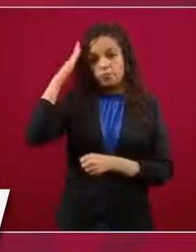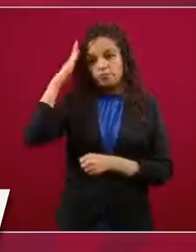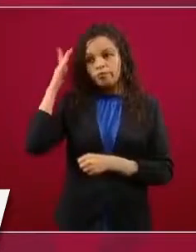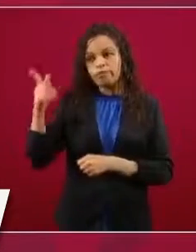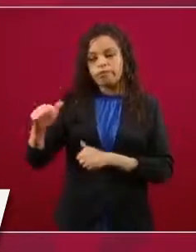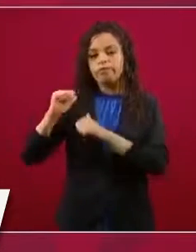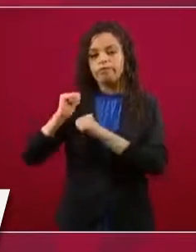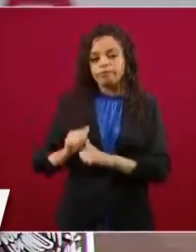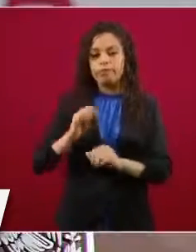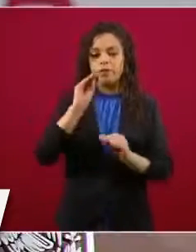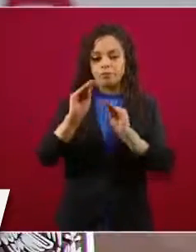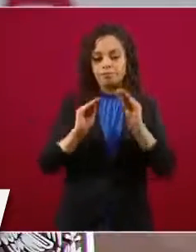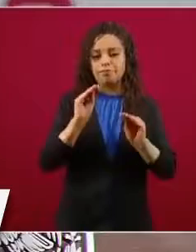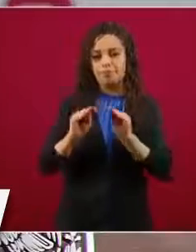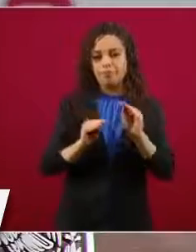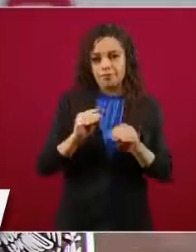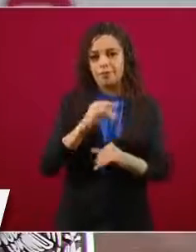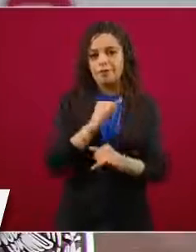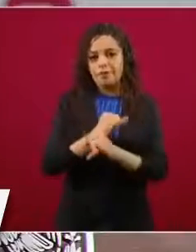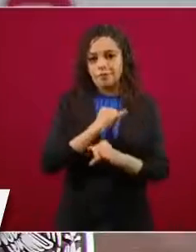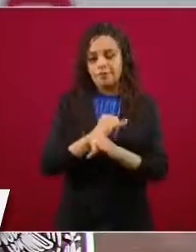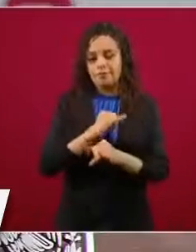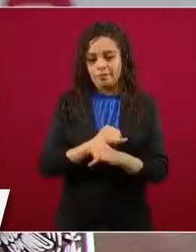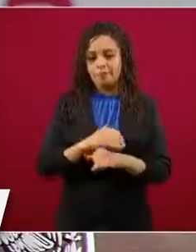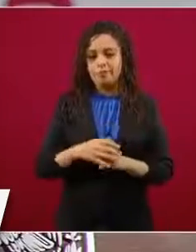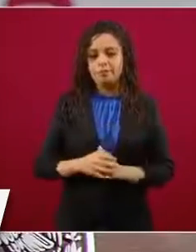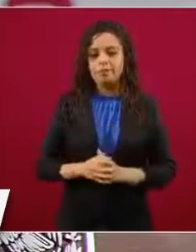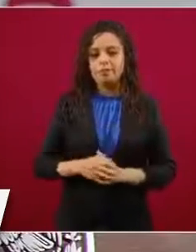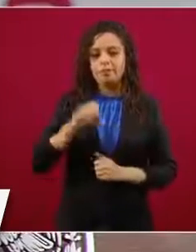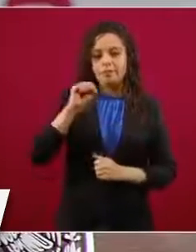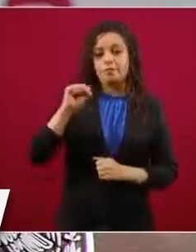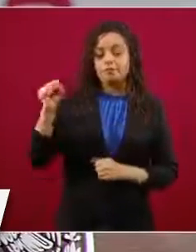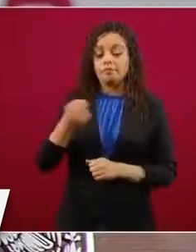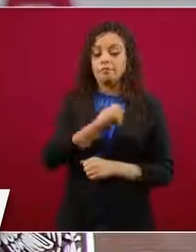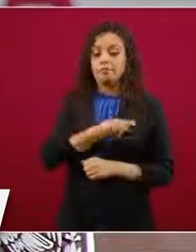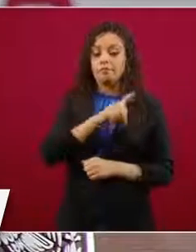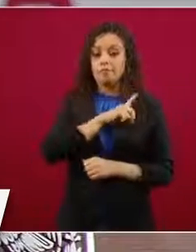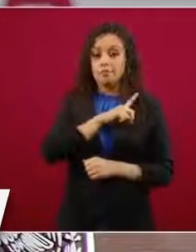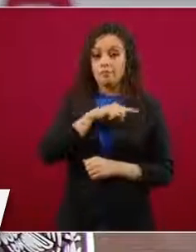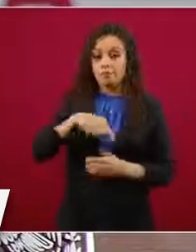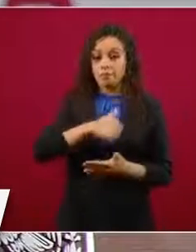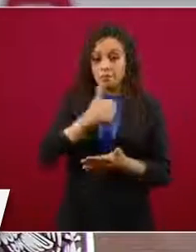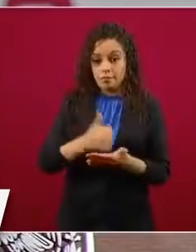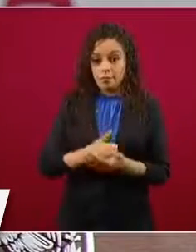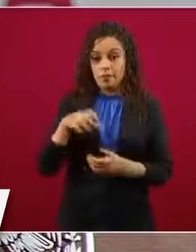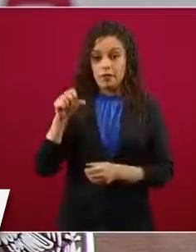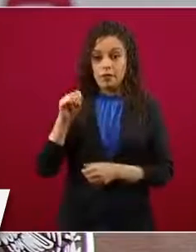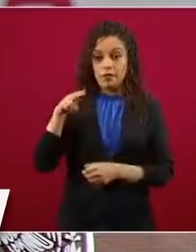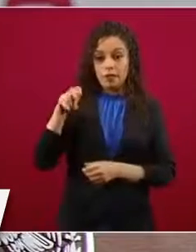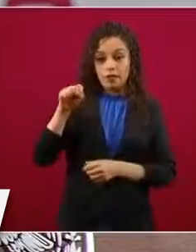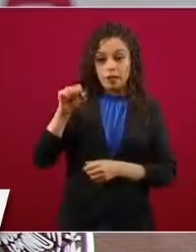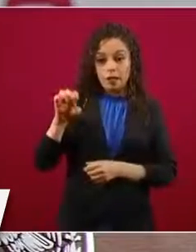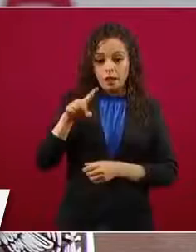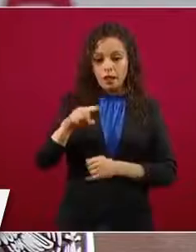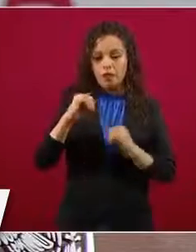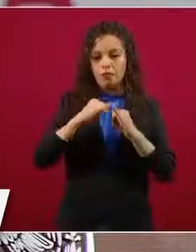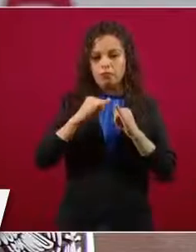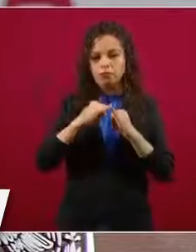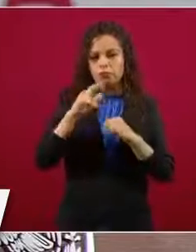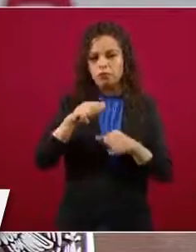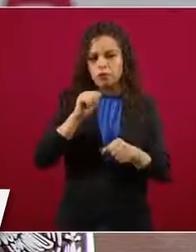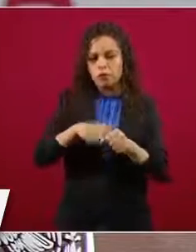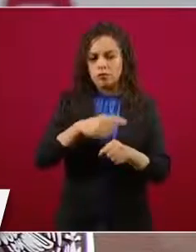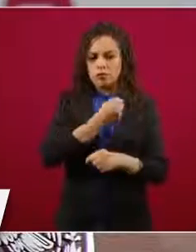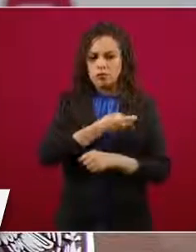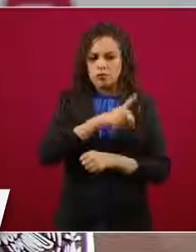coordinación permanente entre la Secretaría de Salud de la Ciudad, el CINSAE, que incluye los Institutos Nacionales de Salud,